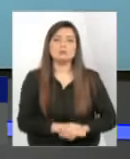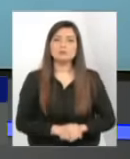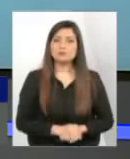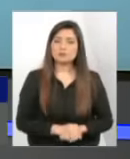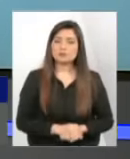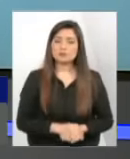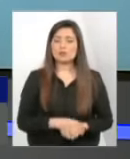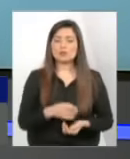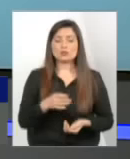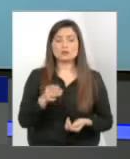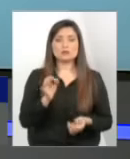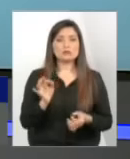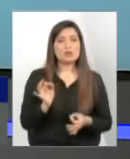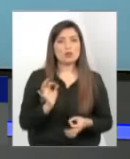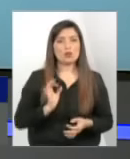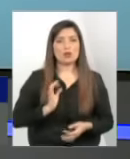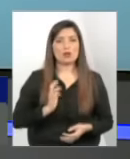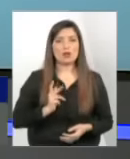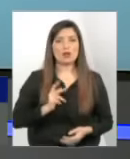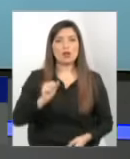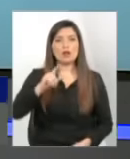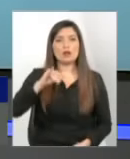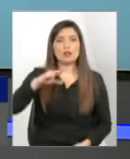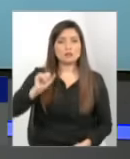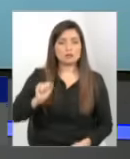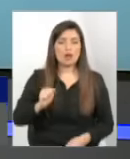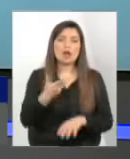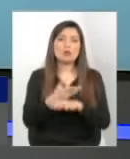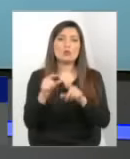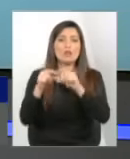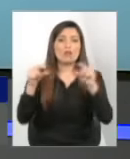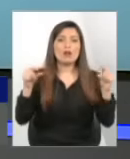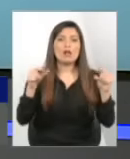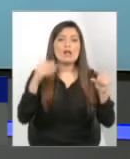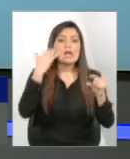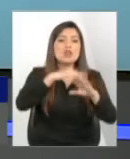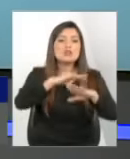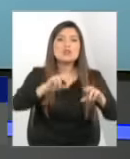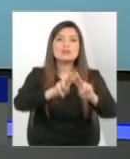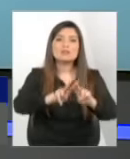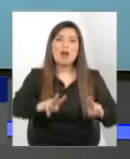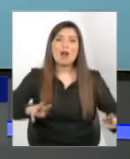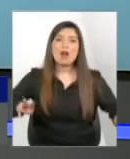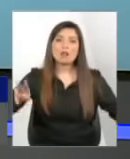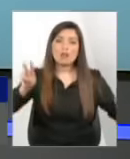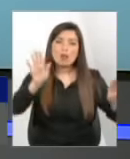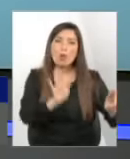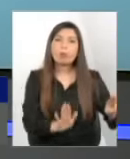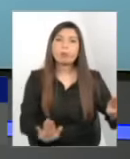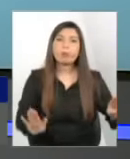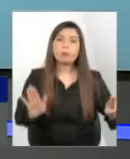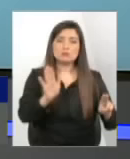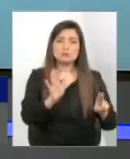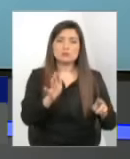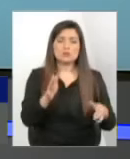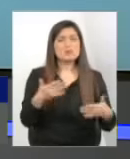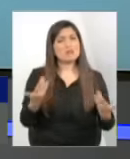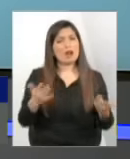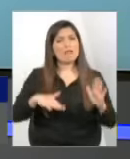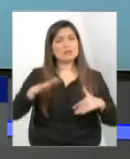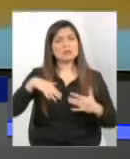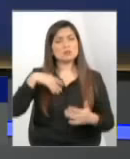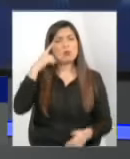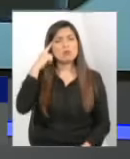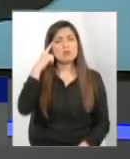se dice una frase hay que mantener a los niños tranquilos y uno podría decir mire sabes que finalmente